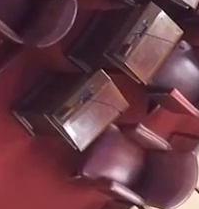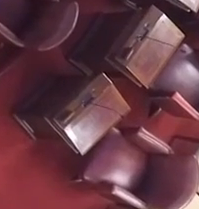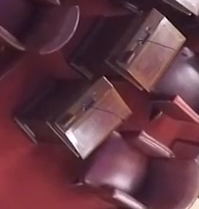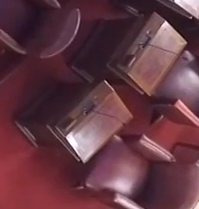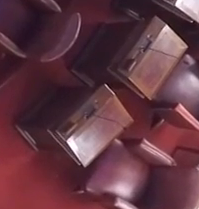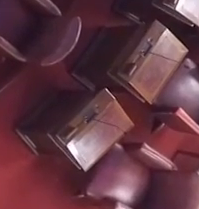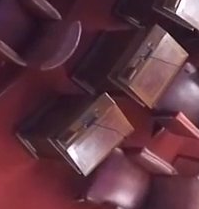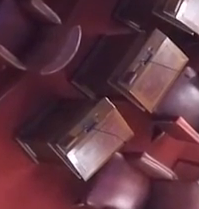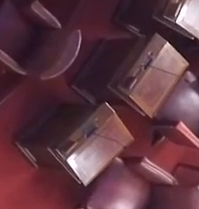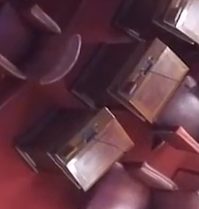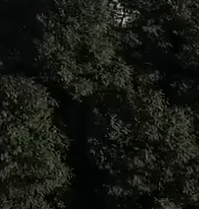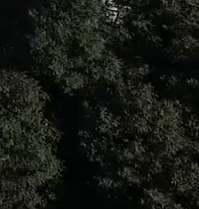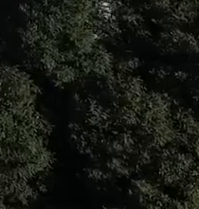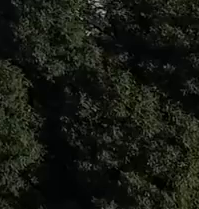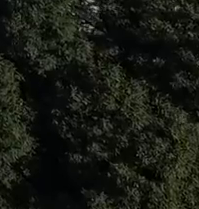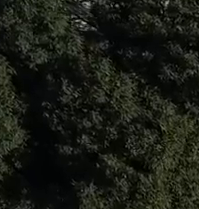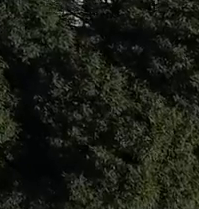escueto en artex y la sala de pasos perdidos.